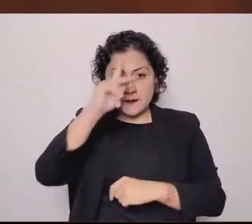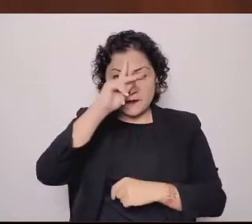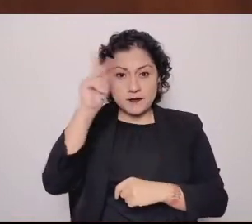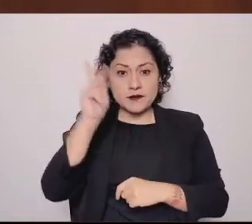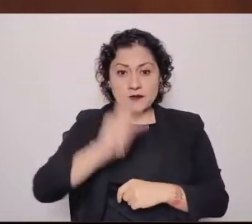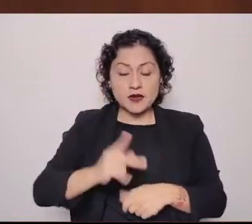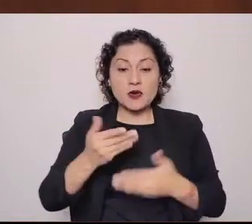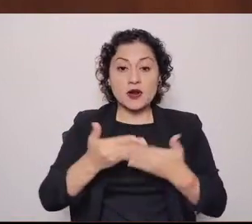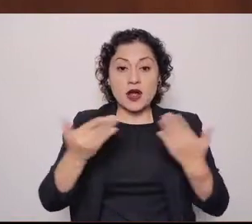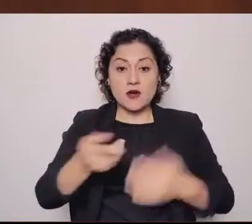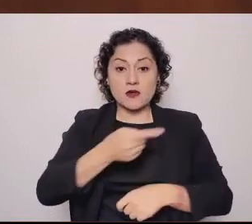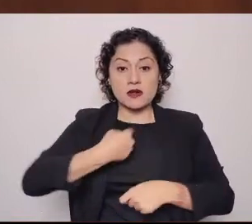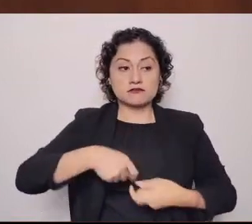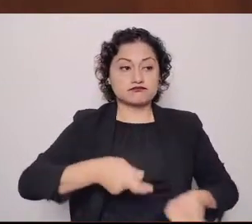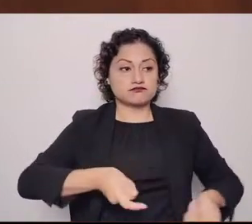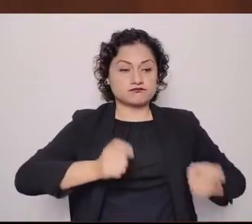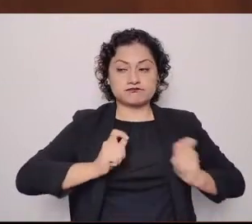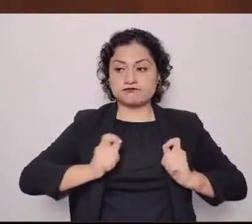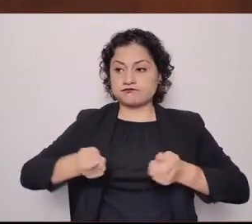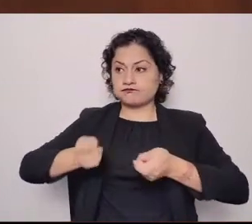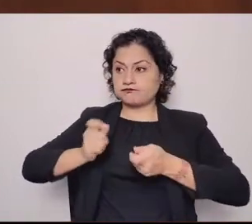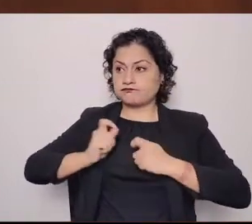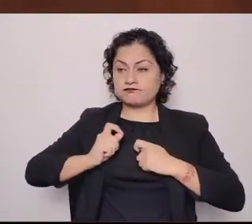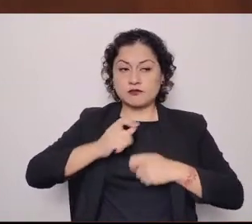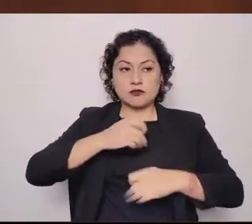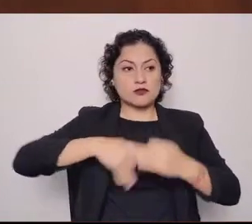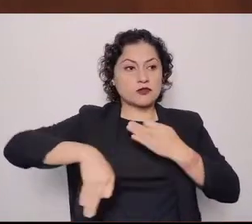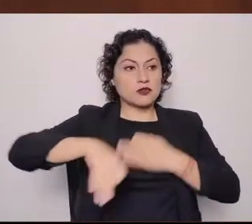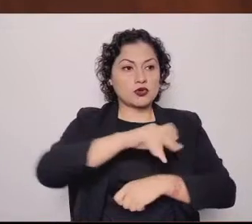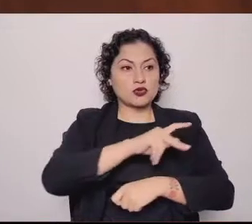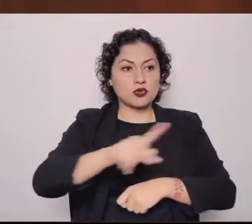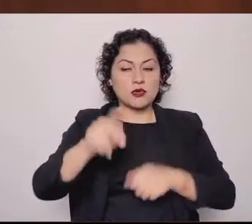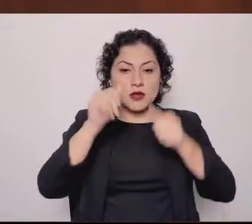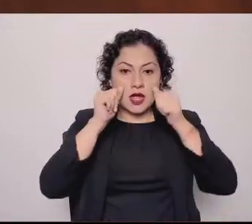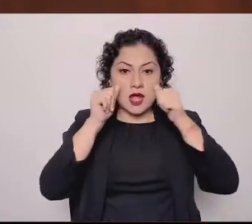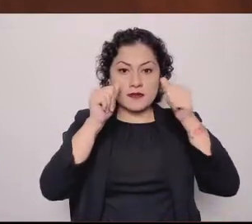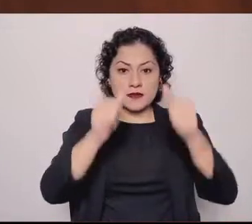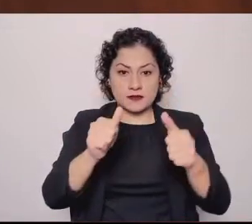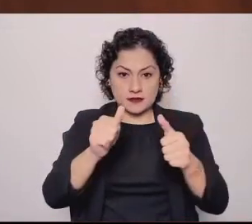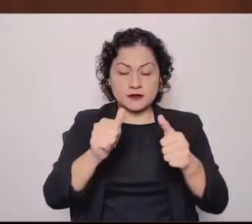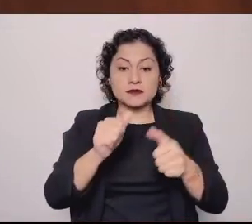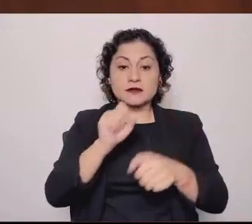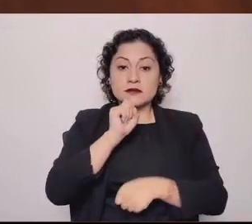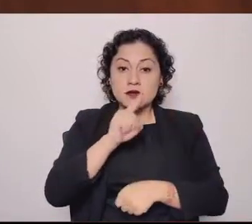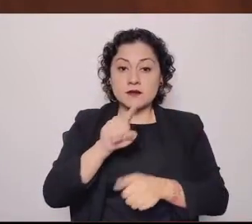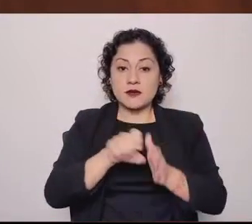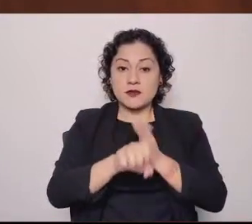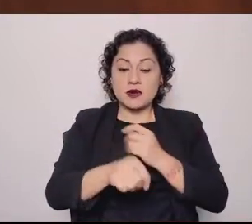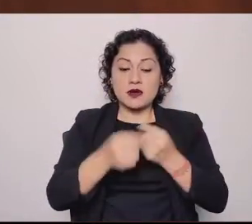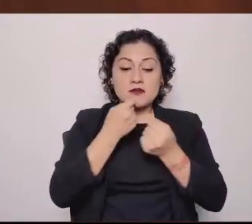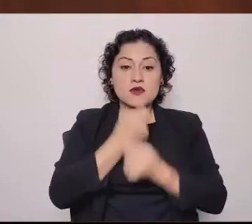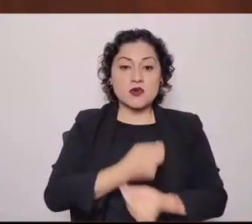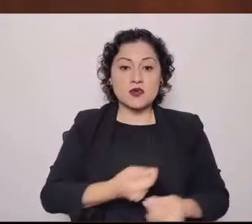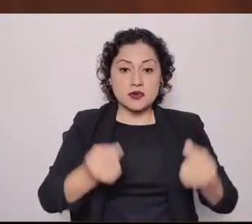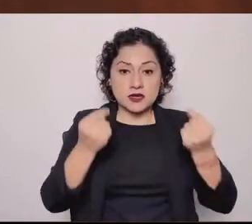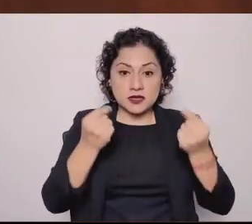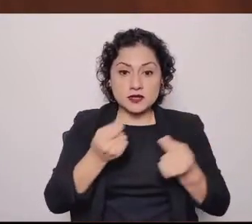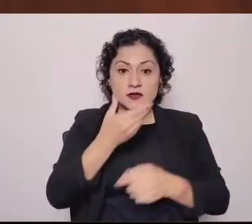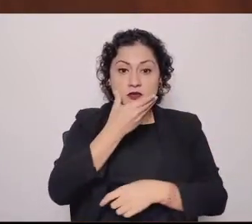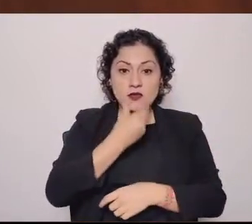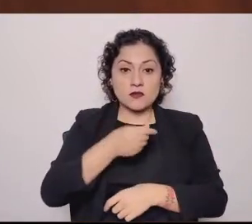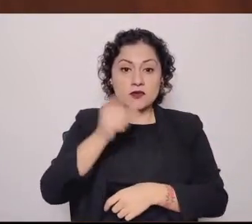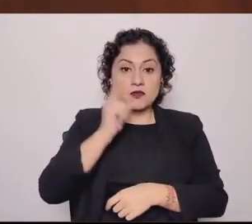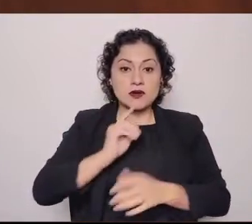que enfrentan la adversidad de los niños, niñas que regresan a clases en